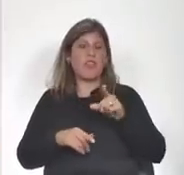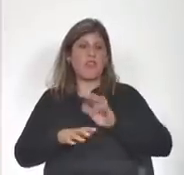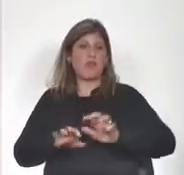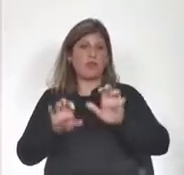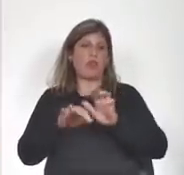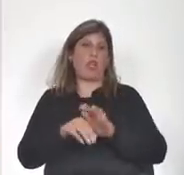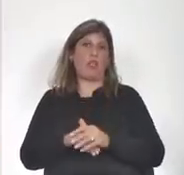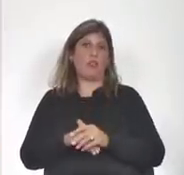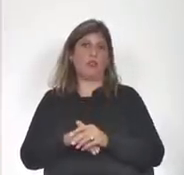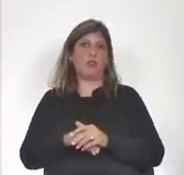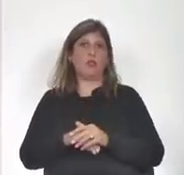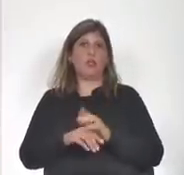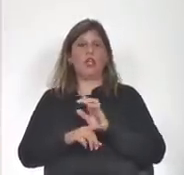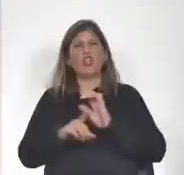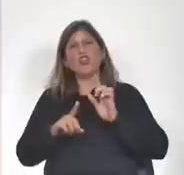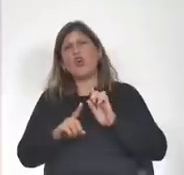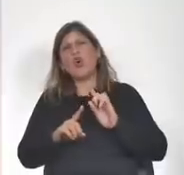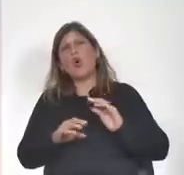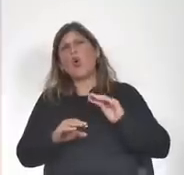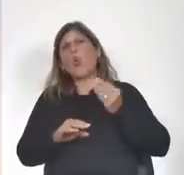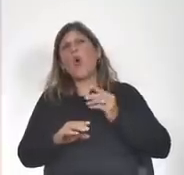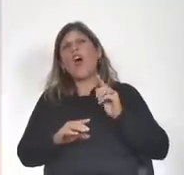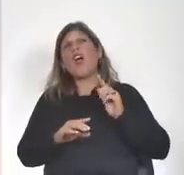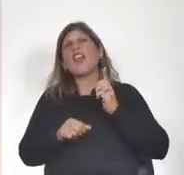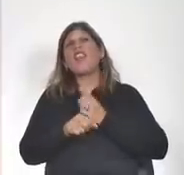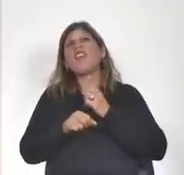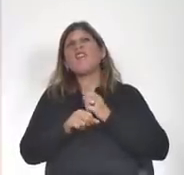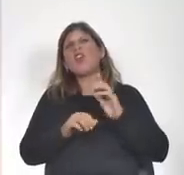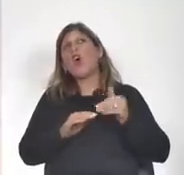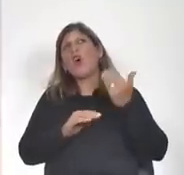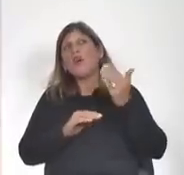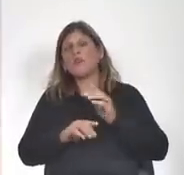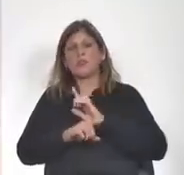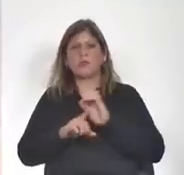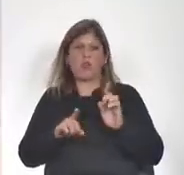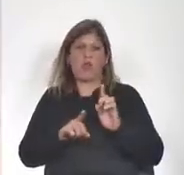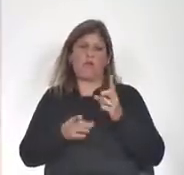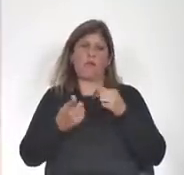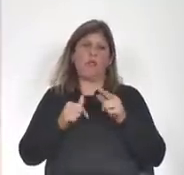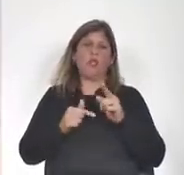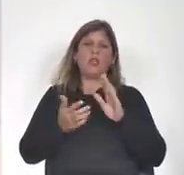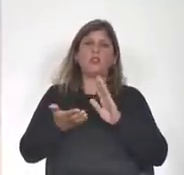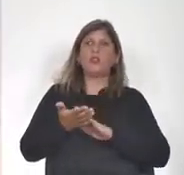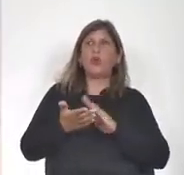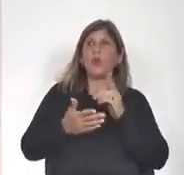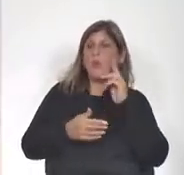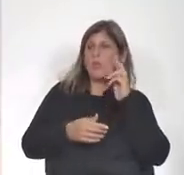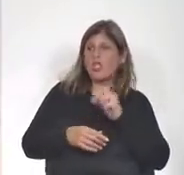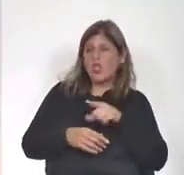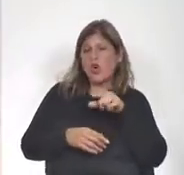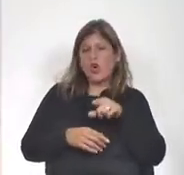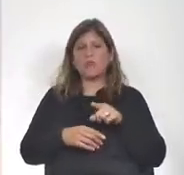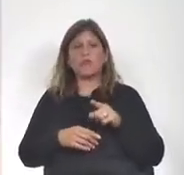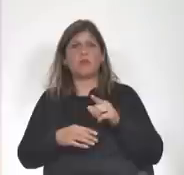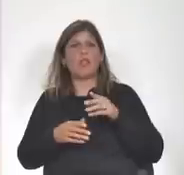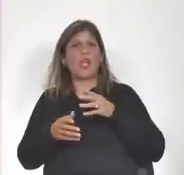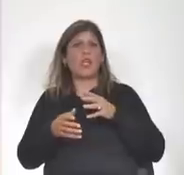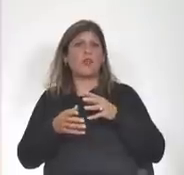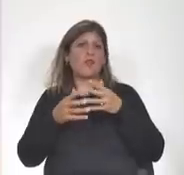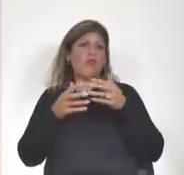ya no es cuál debió ser según la opinión de la ministra y según las normas de ética en la función pública tampoco